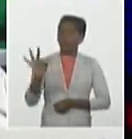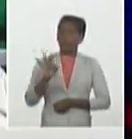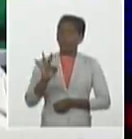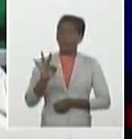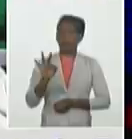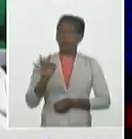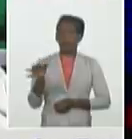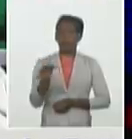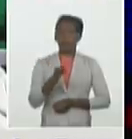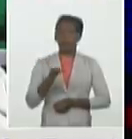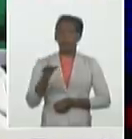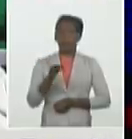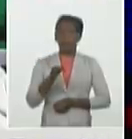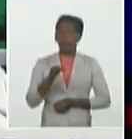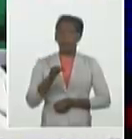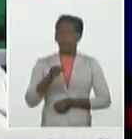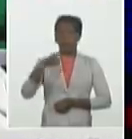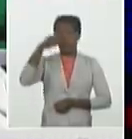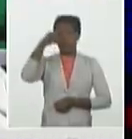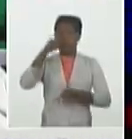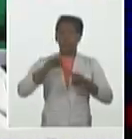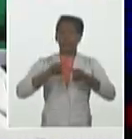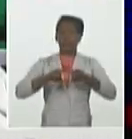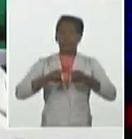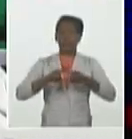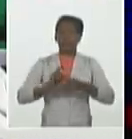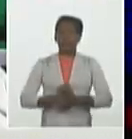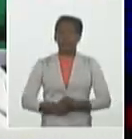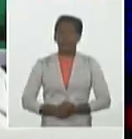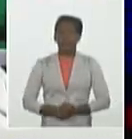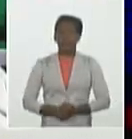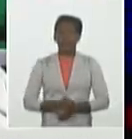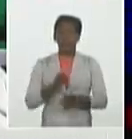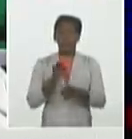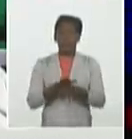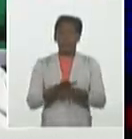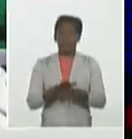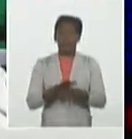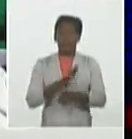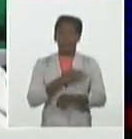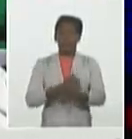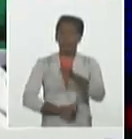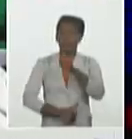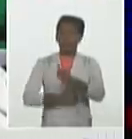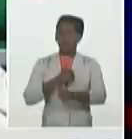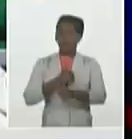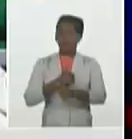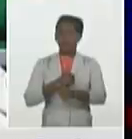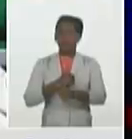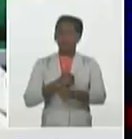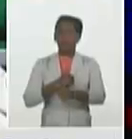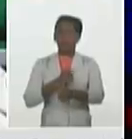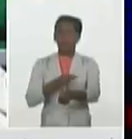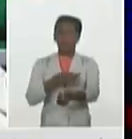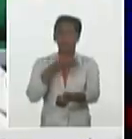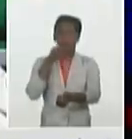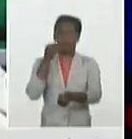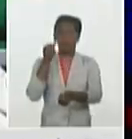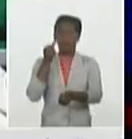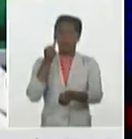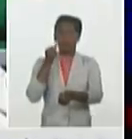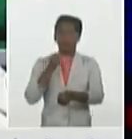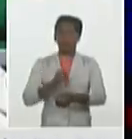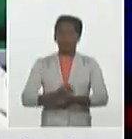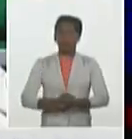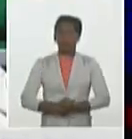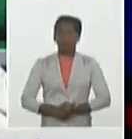Cruz del Norte, con antecedente de hipertensión arterial, diabetes mellitus y una enfermedad